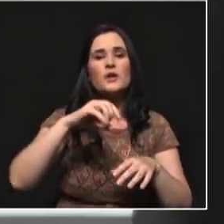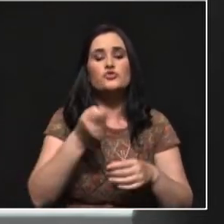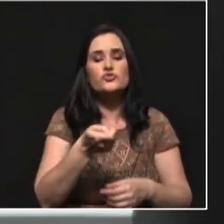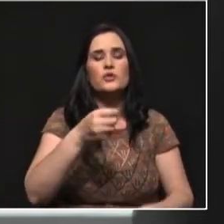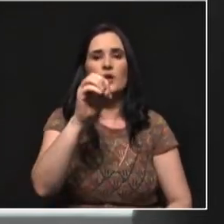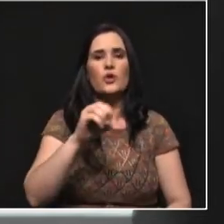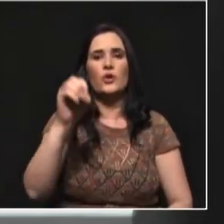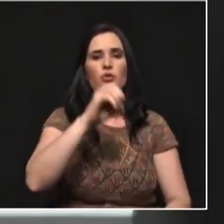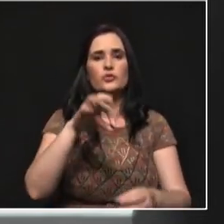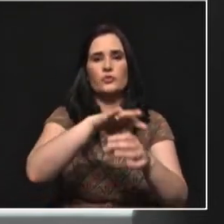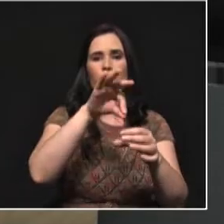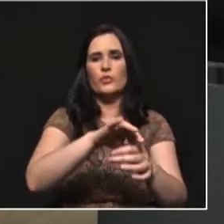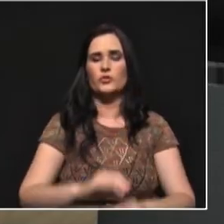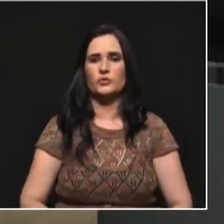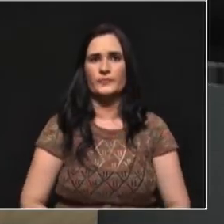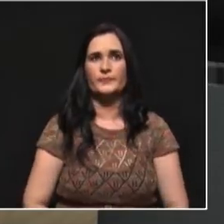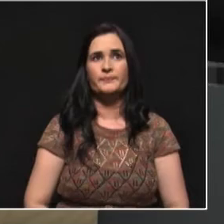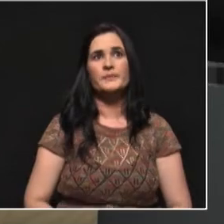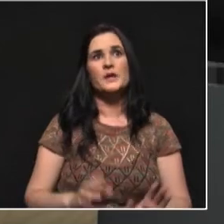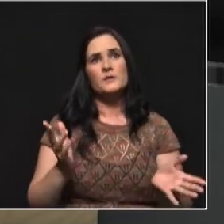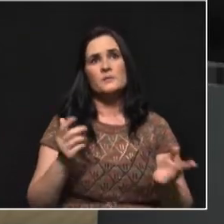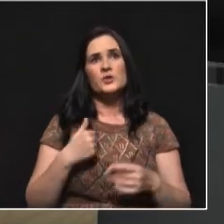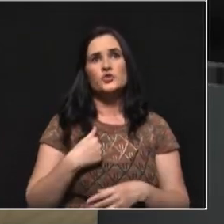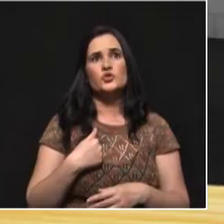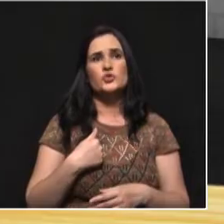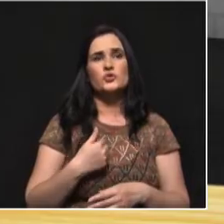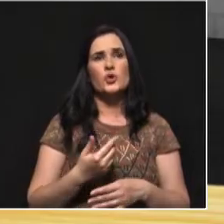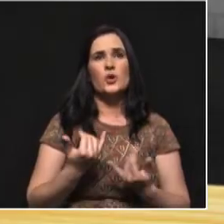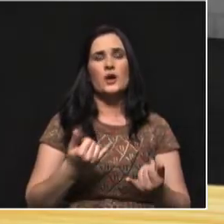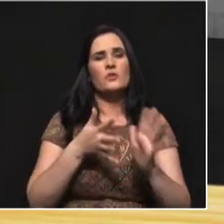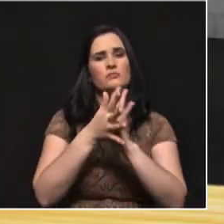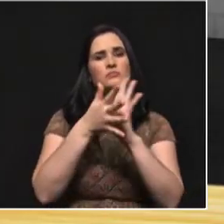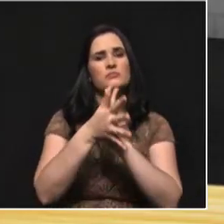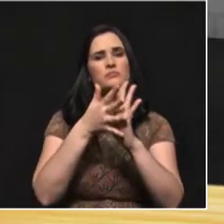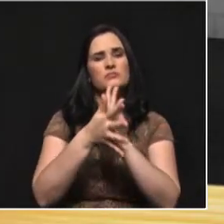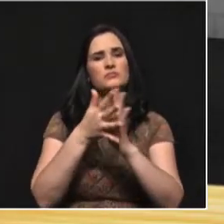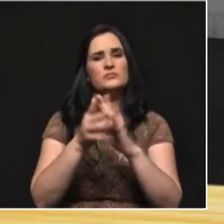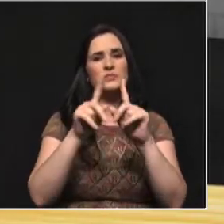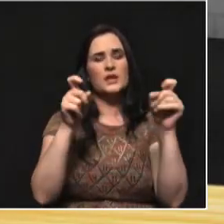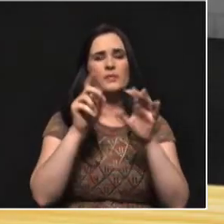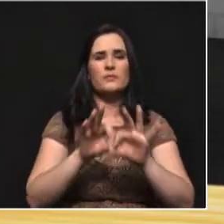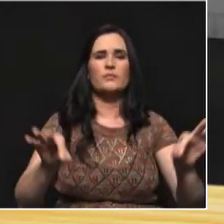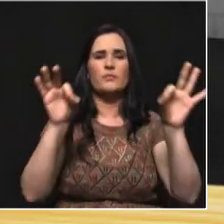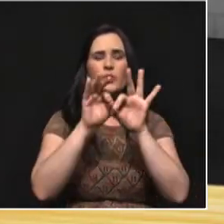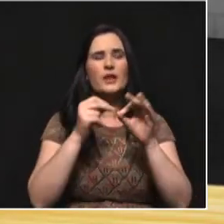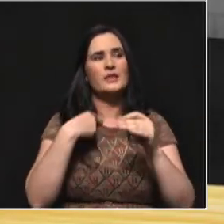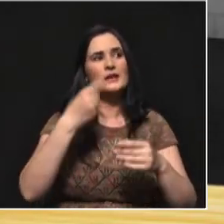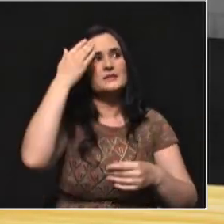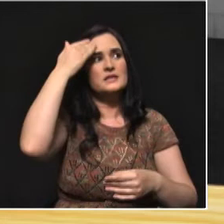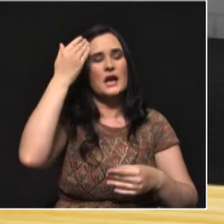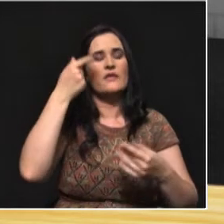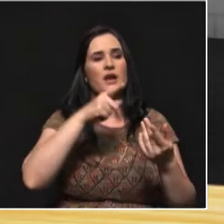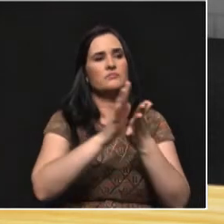ejerzo el poder del voto? Bueno, yo ahorita daba como un elemento y es que hay que informarse. El día de votar